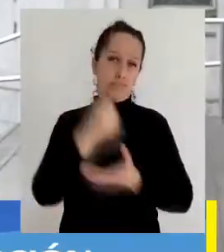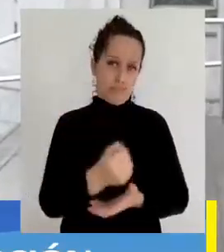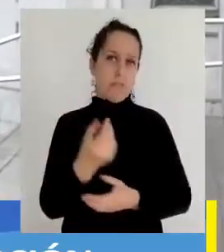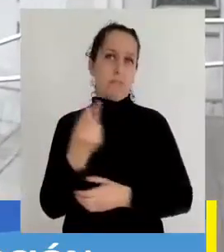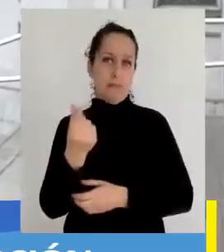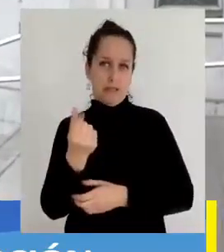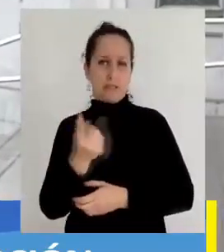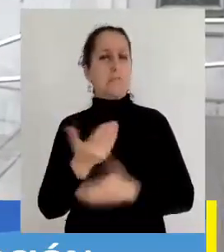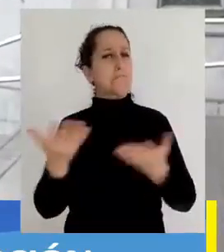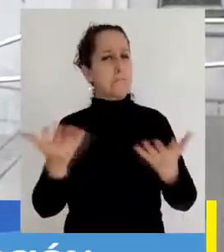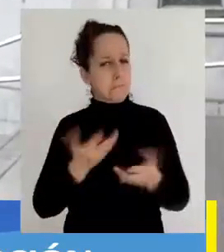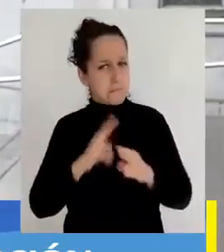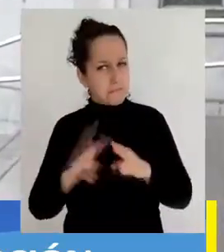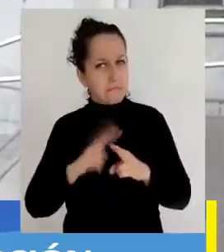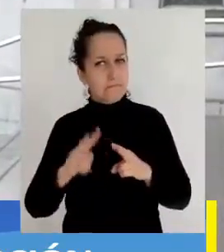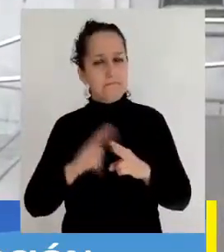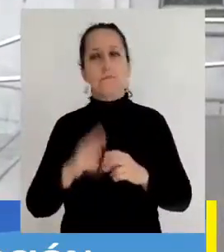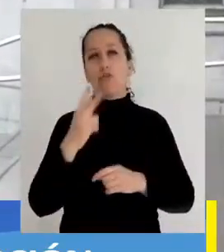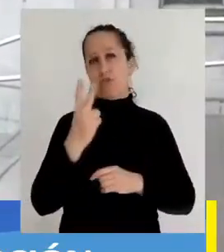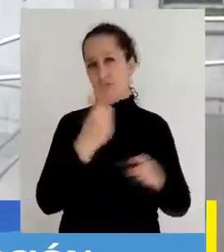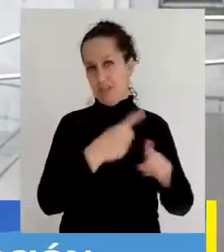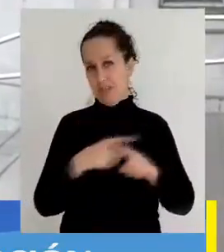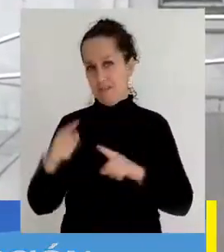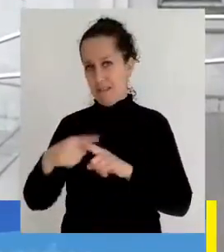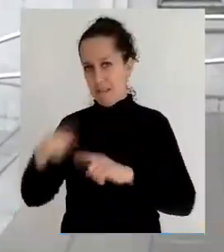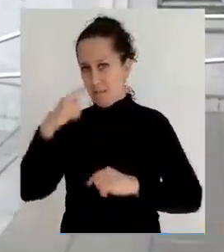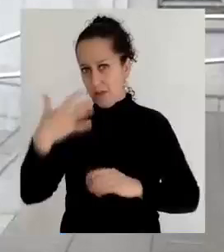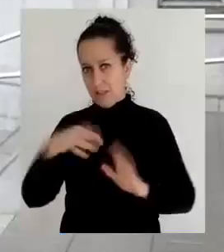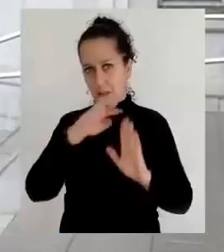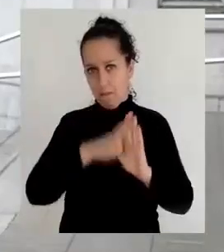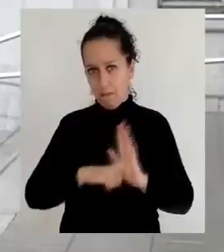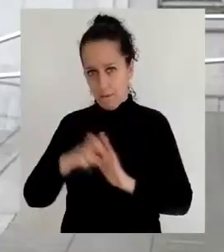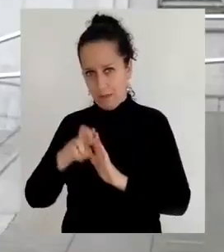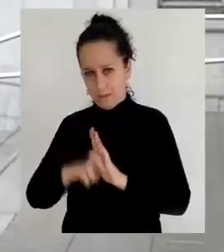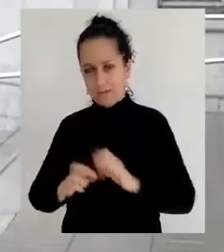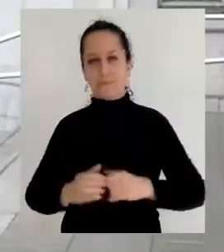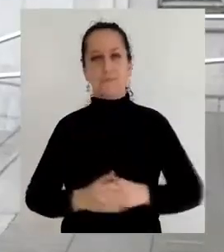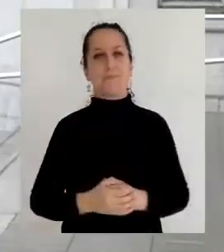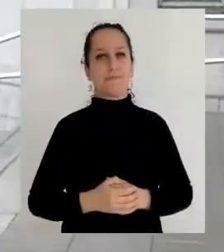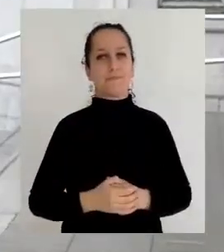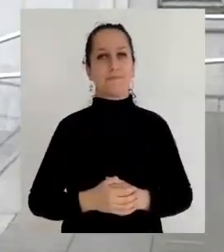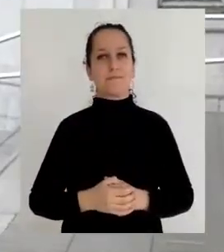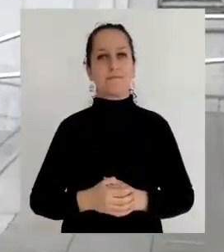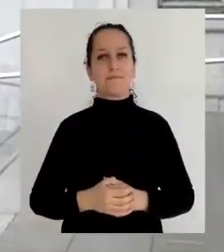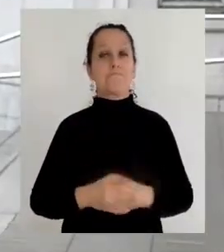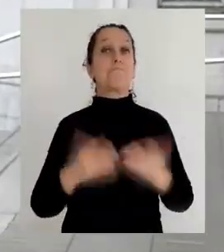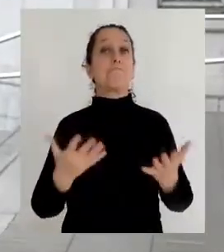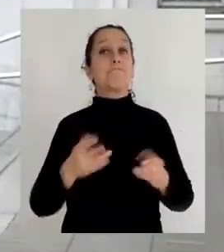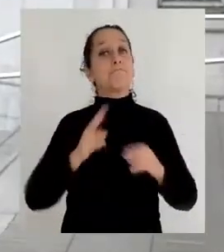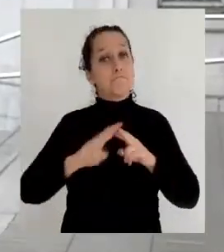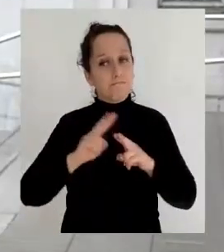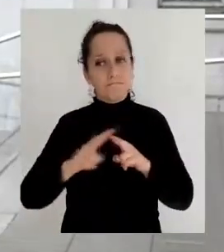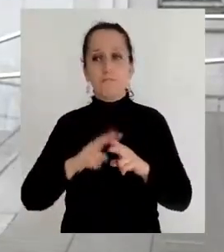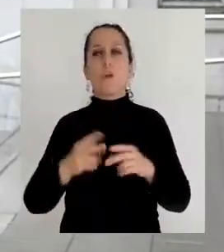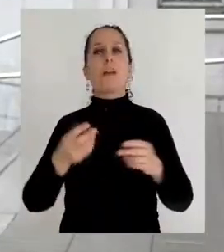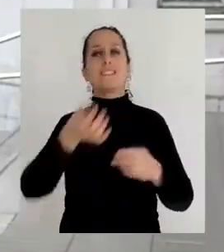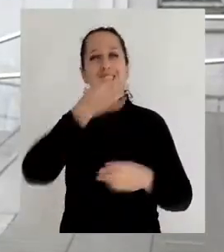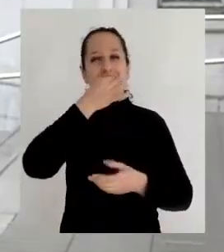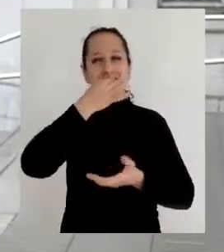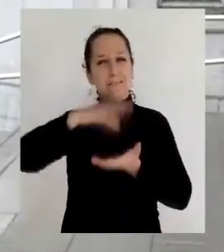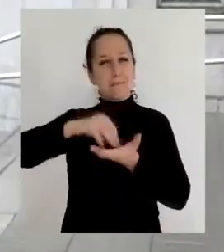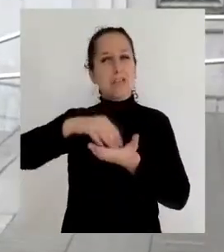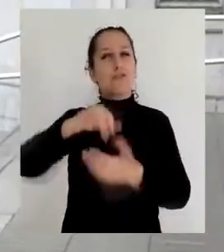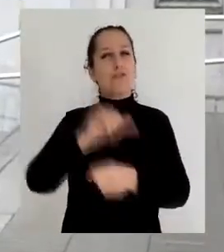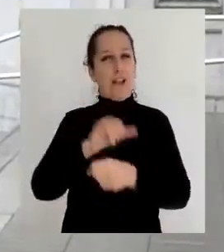de Recursos. Esto permitirá desarrollar dos importantes proyectos. Uno de ellos es la implementación de